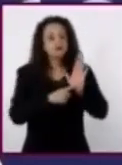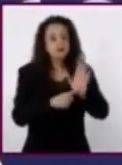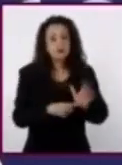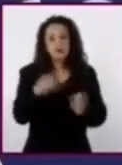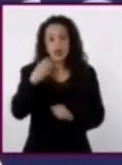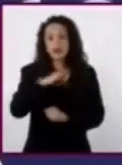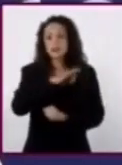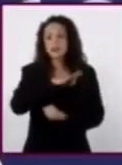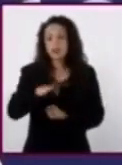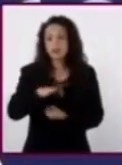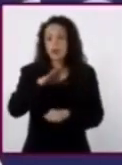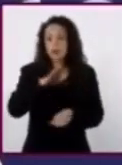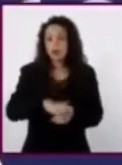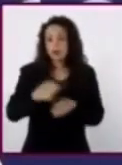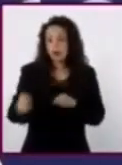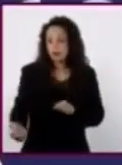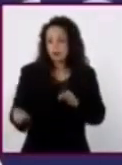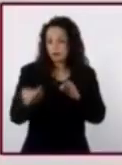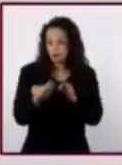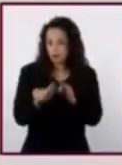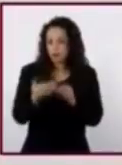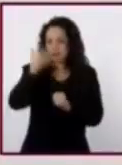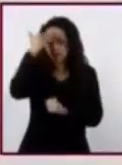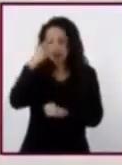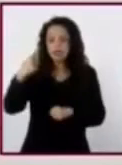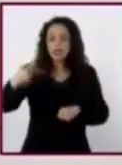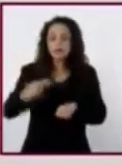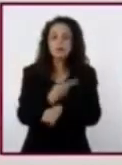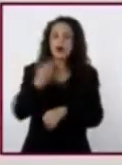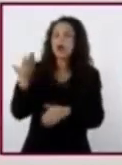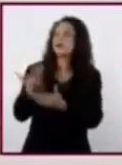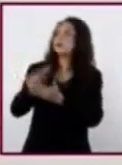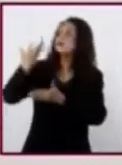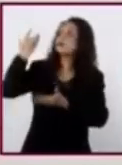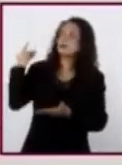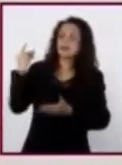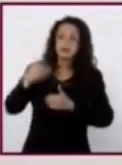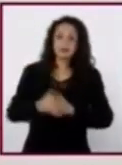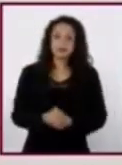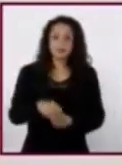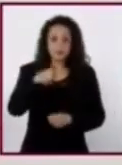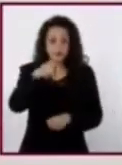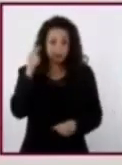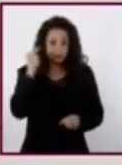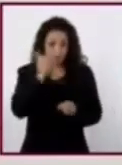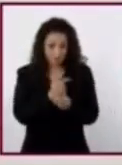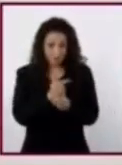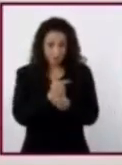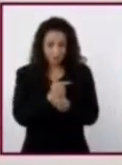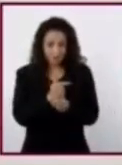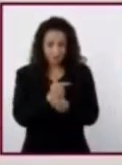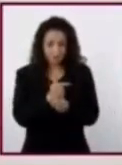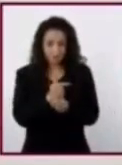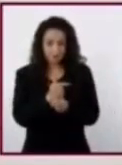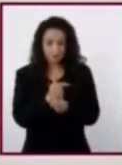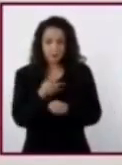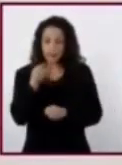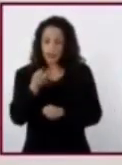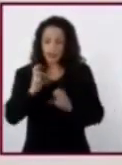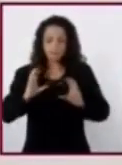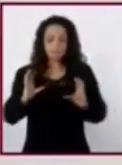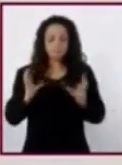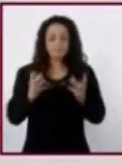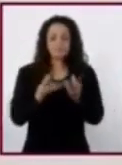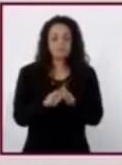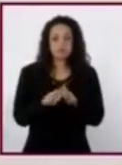acercamiento a los hechos del pasado. Como se pudieron dar cuenta, las fuentes son un conjunto de